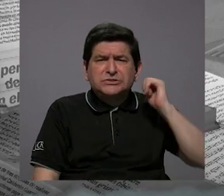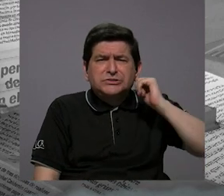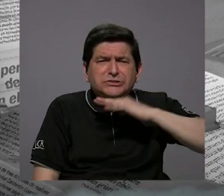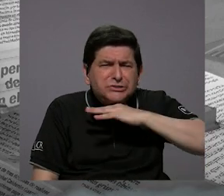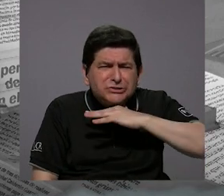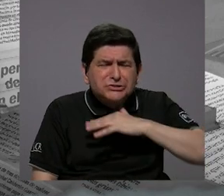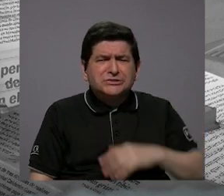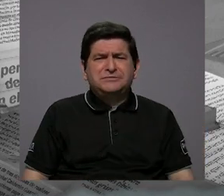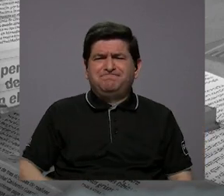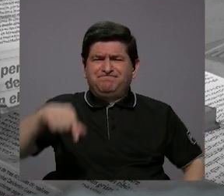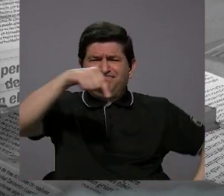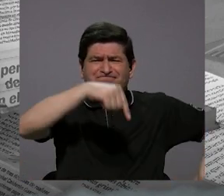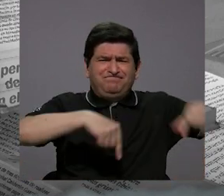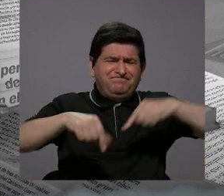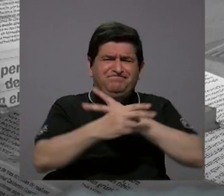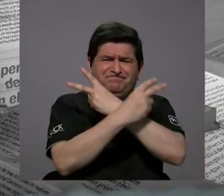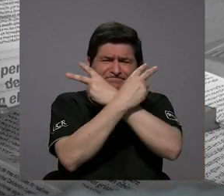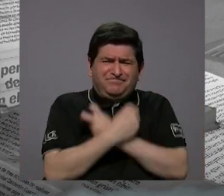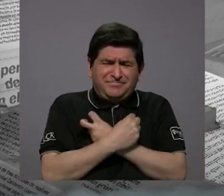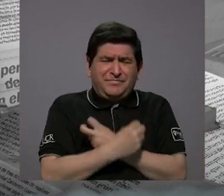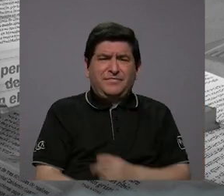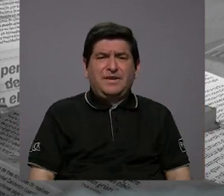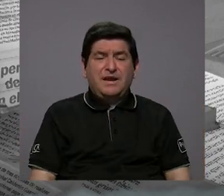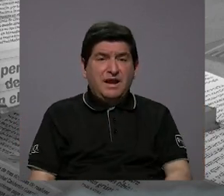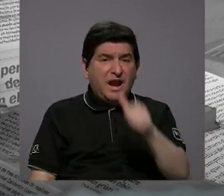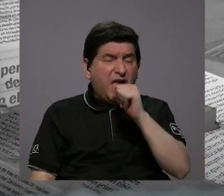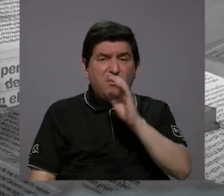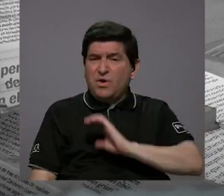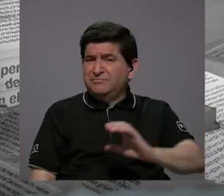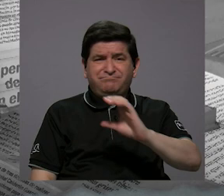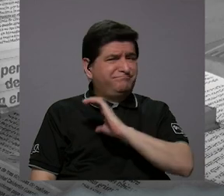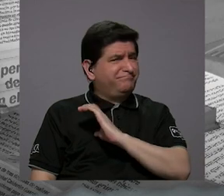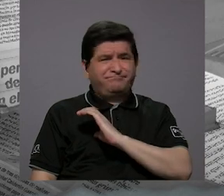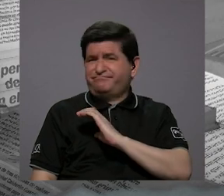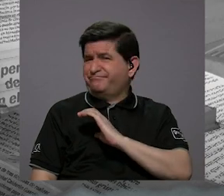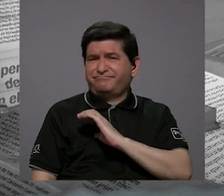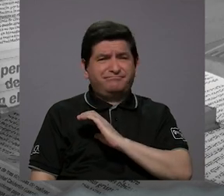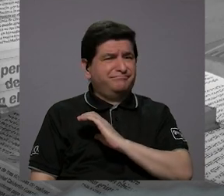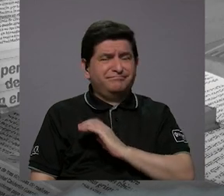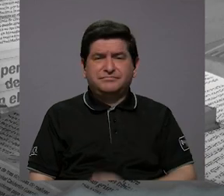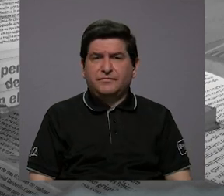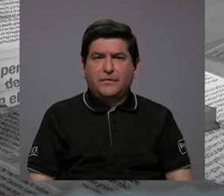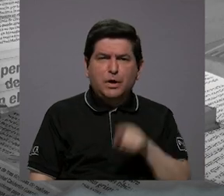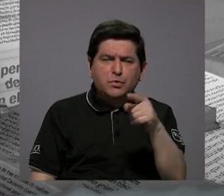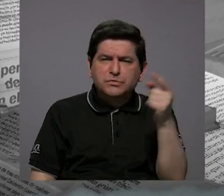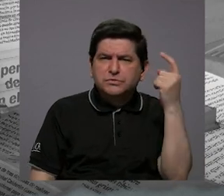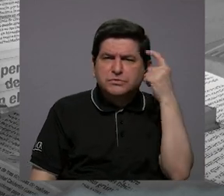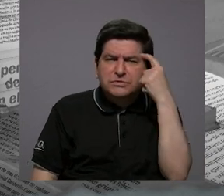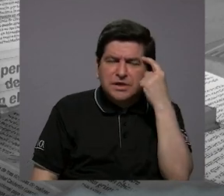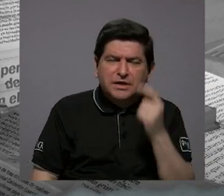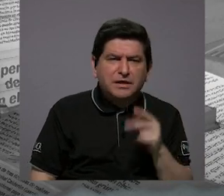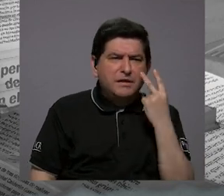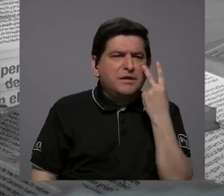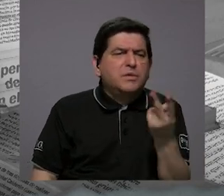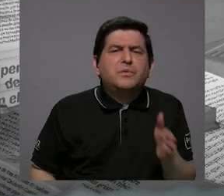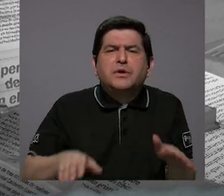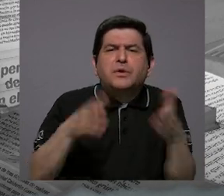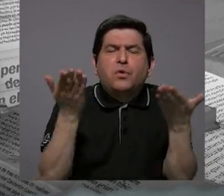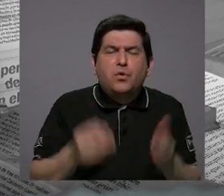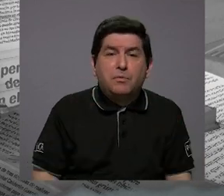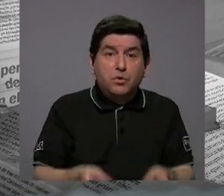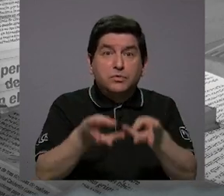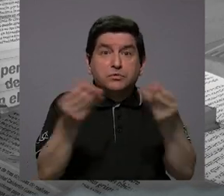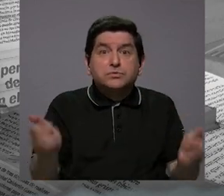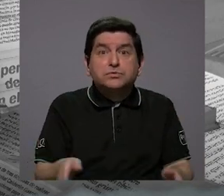la contaminación de plaguicidas, el agua no es de calidad y ¿cómo ve usted eso y que